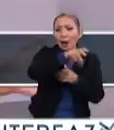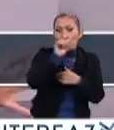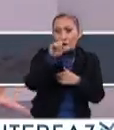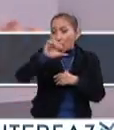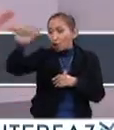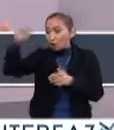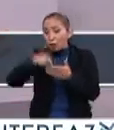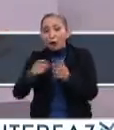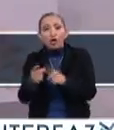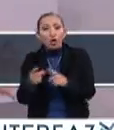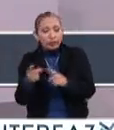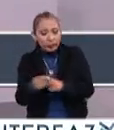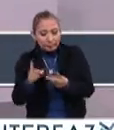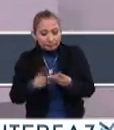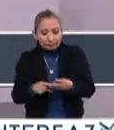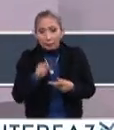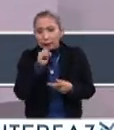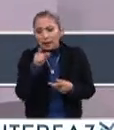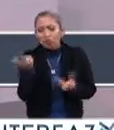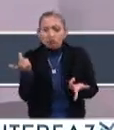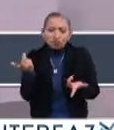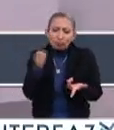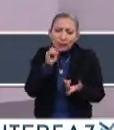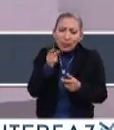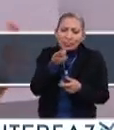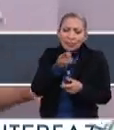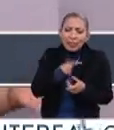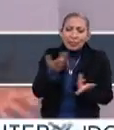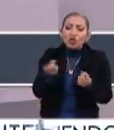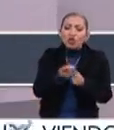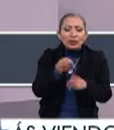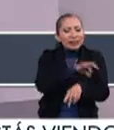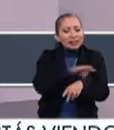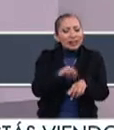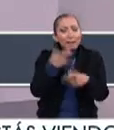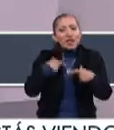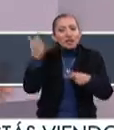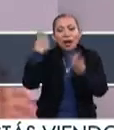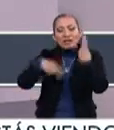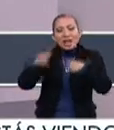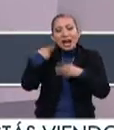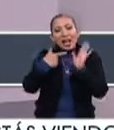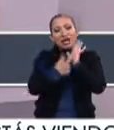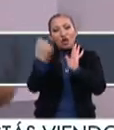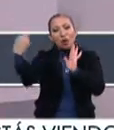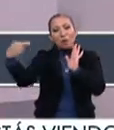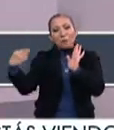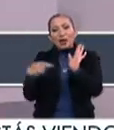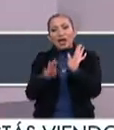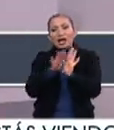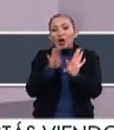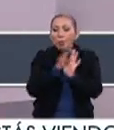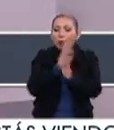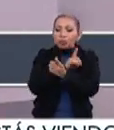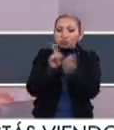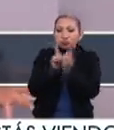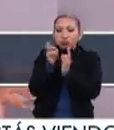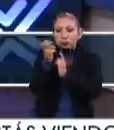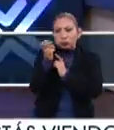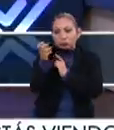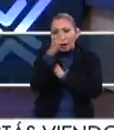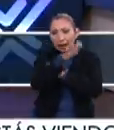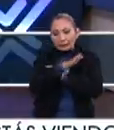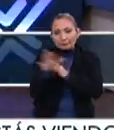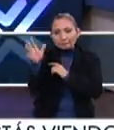MUNAL, y por supuesto, pues que nos platiquen sobre qué diseñadores vamos a poder ver en el MUNAL y cómo han convivido con este